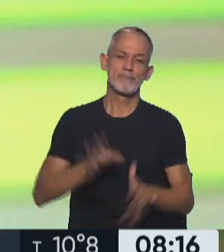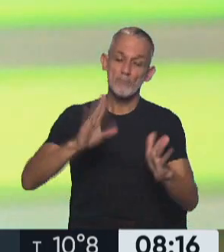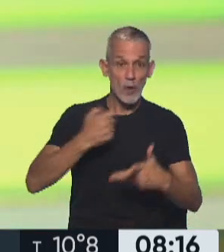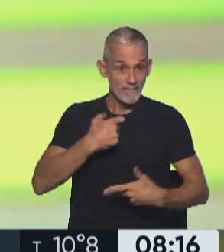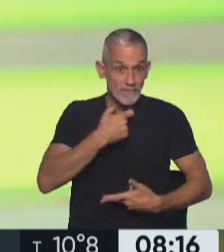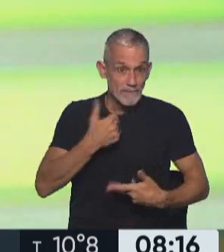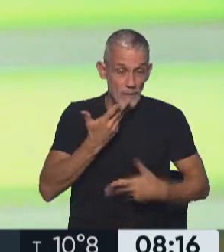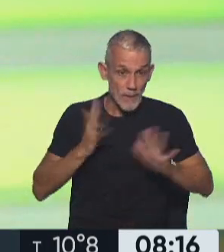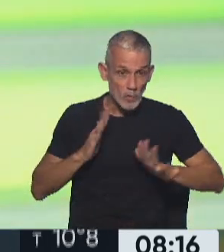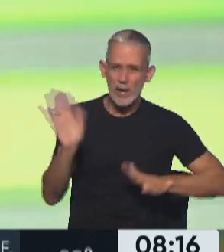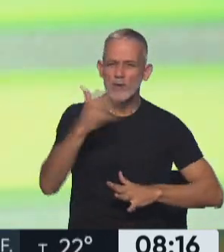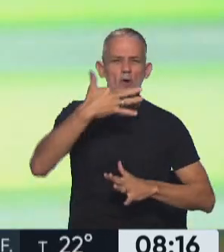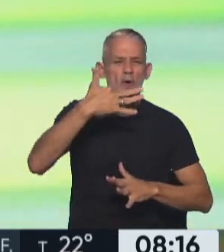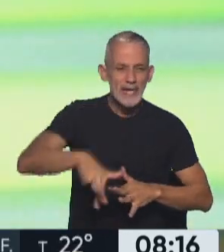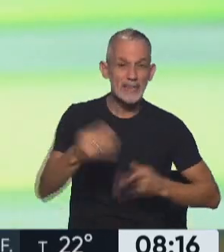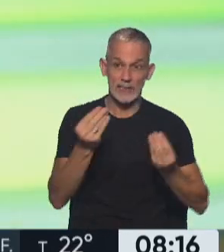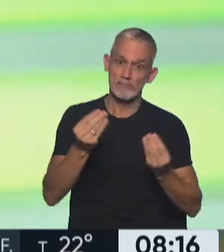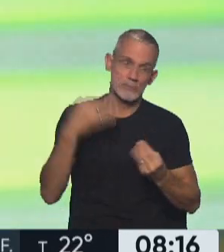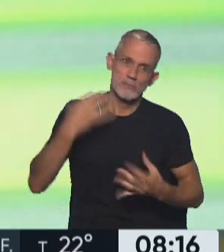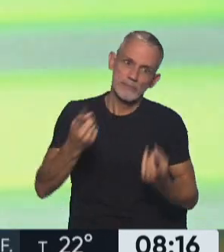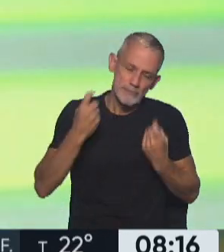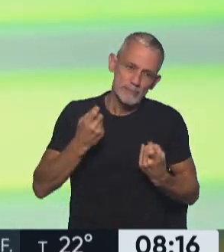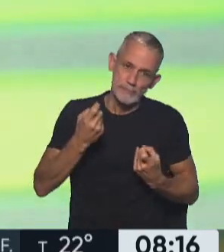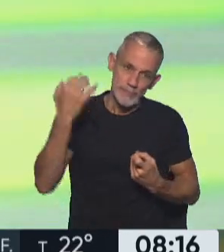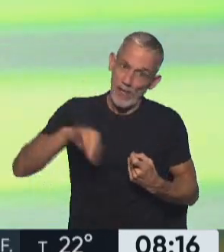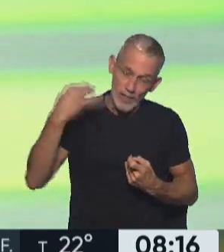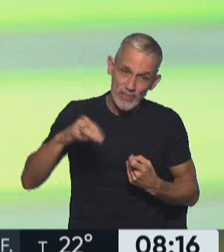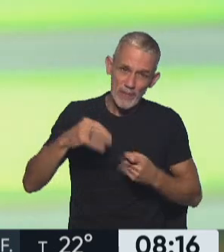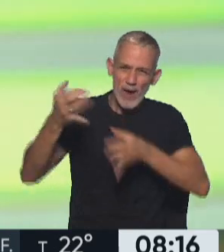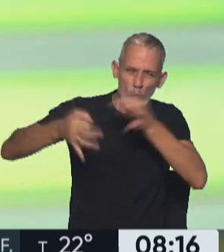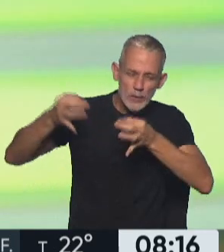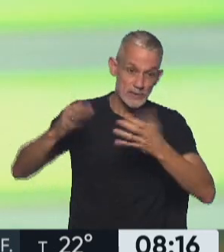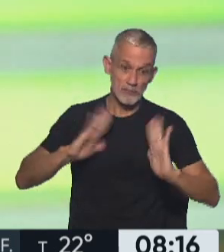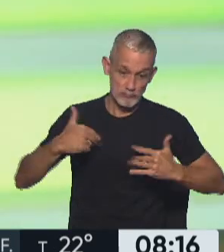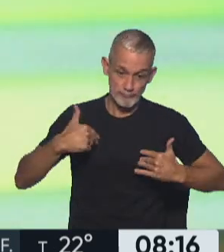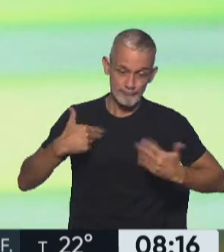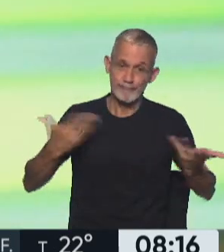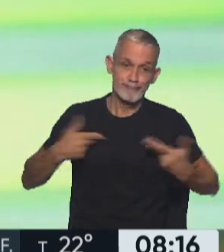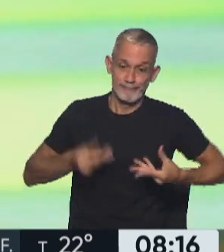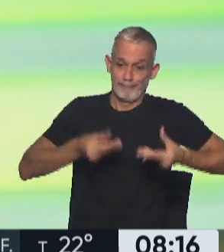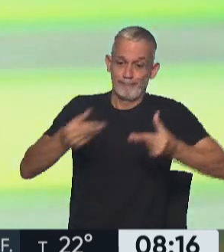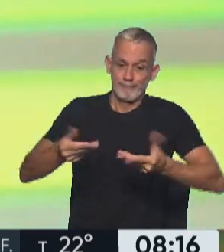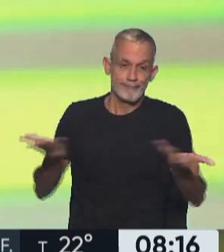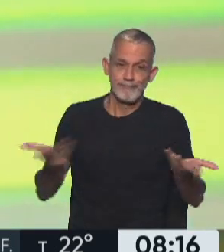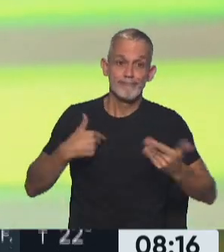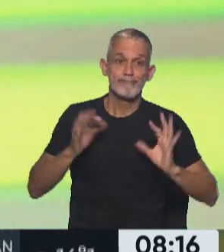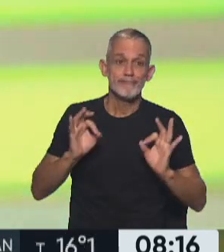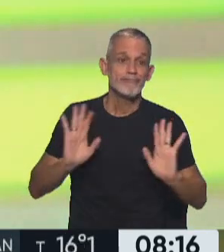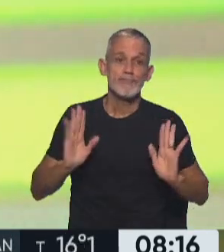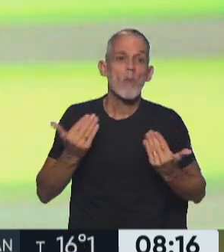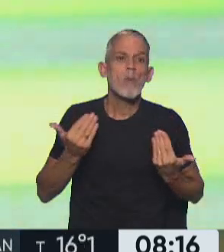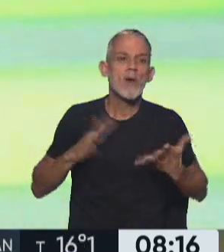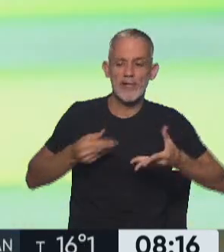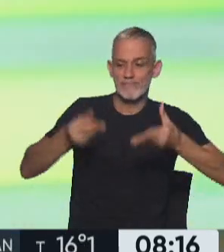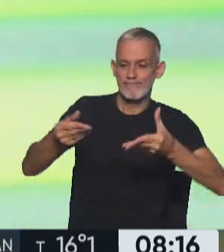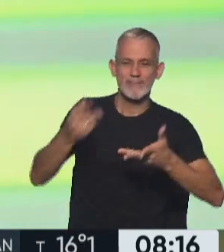Quisiera que todos entiendan que ese es un imperativo. Yo he hecho lo que estuvo a mi alcance. ¿Qué es lo que estuvo a mi alcance?